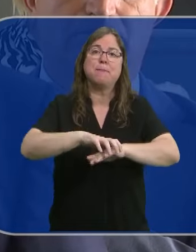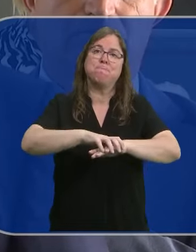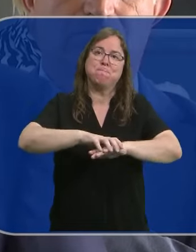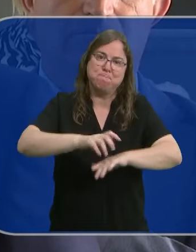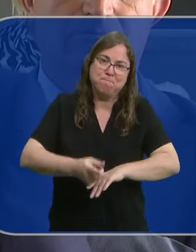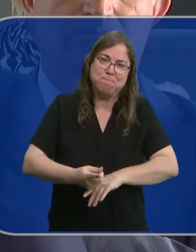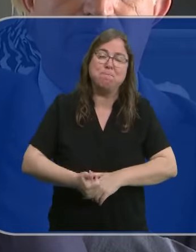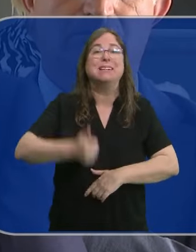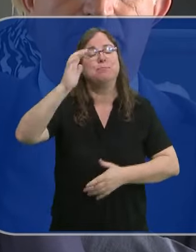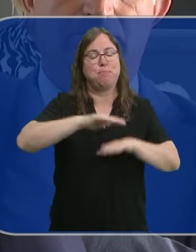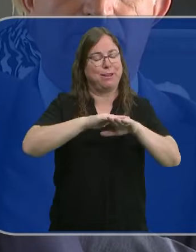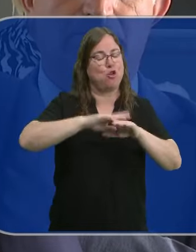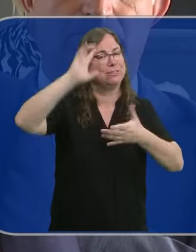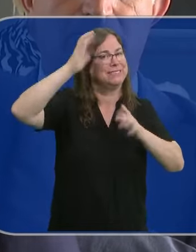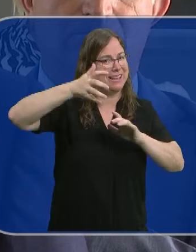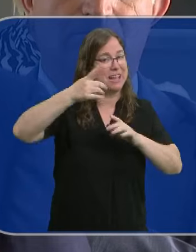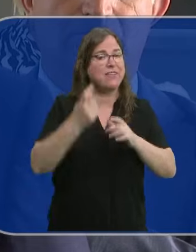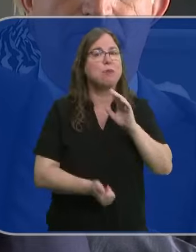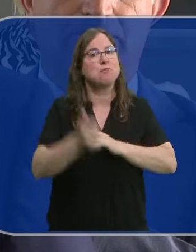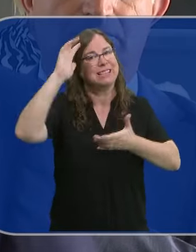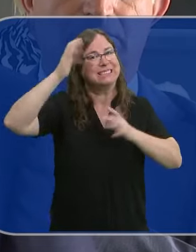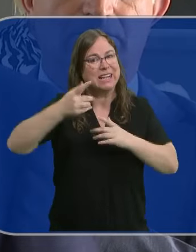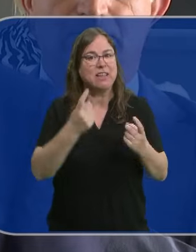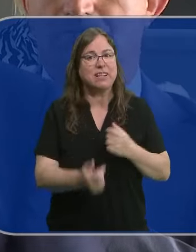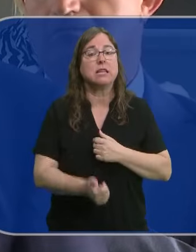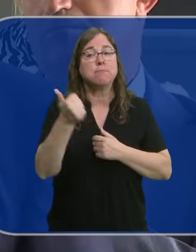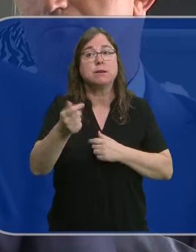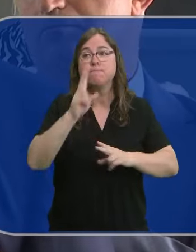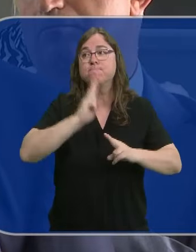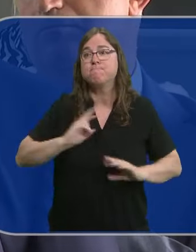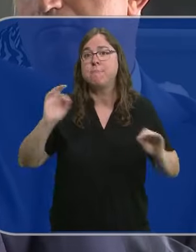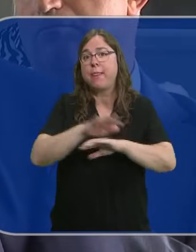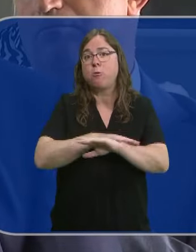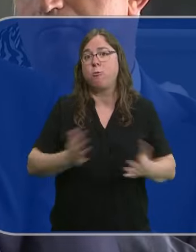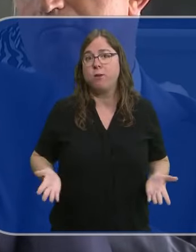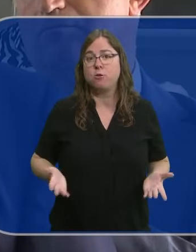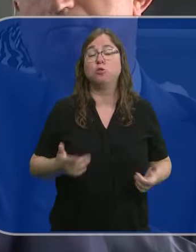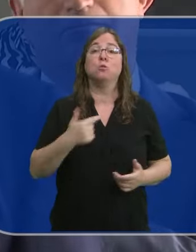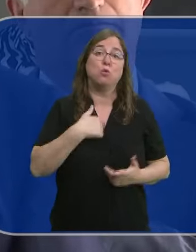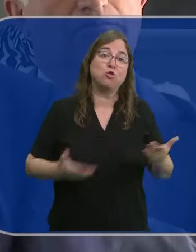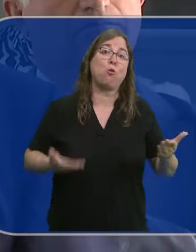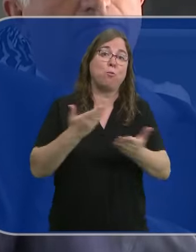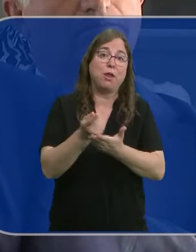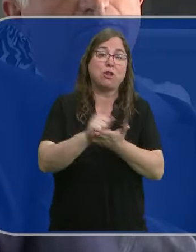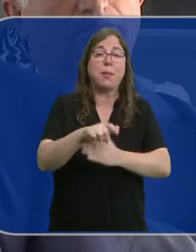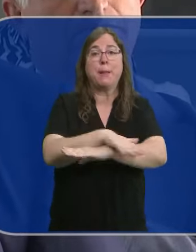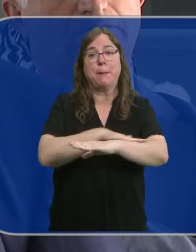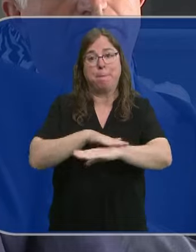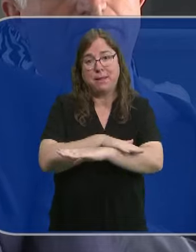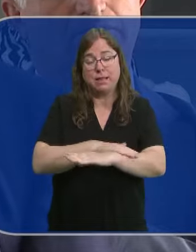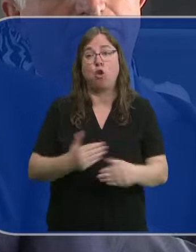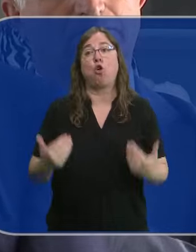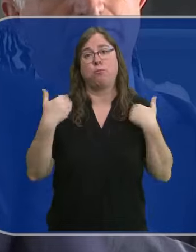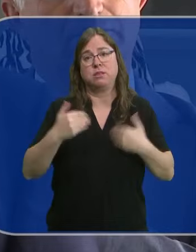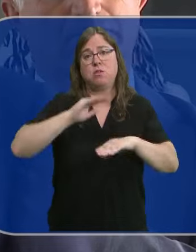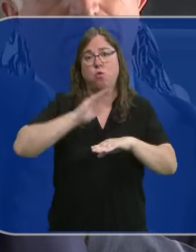disponibilidad de psiquiatras y no recibimos respuesta. Por lo tanto, vuelvo a pedir aquí al ministerio que haga uso de